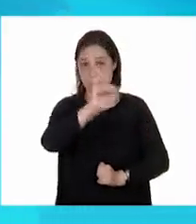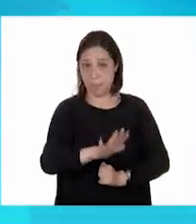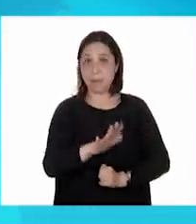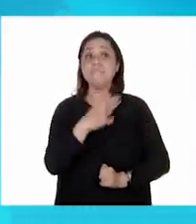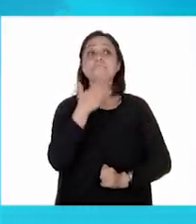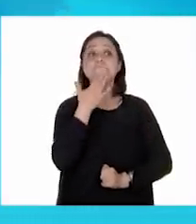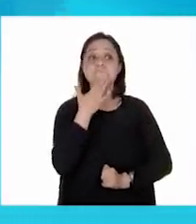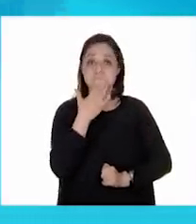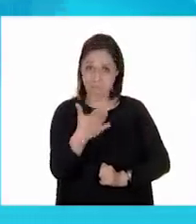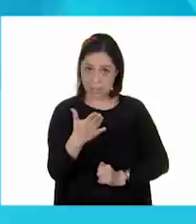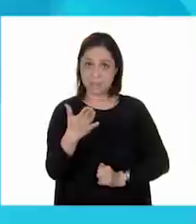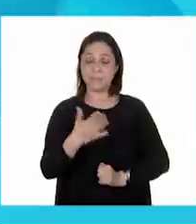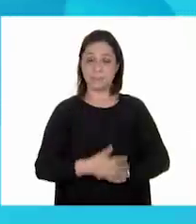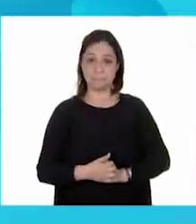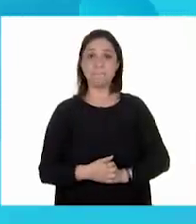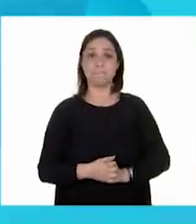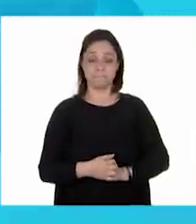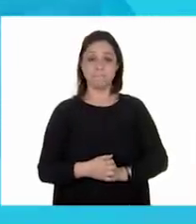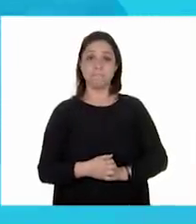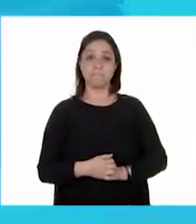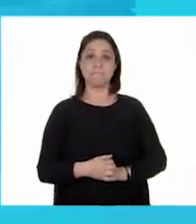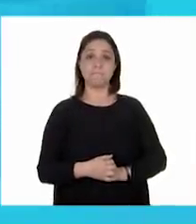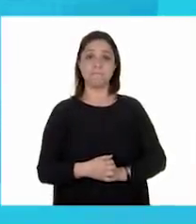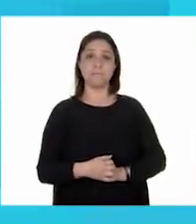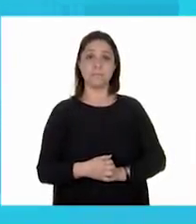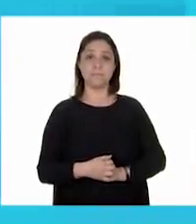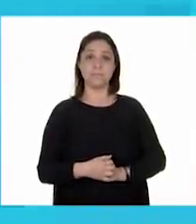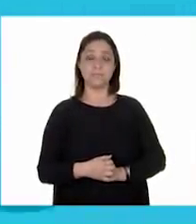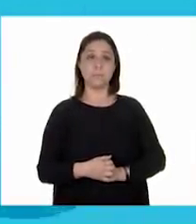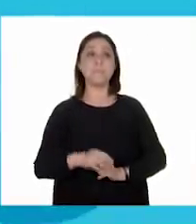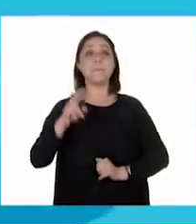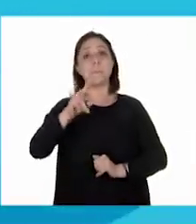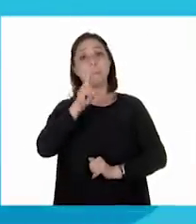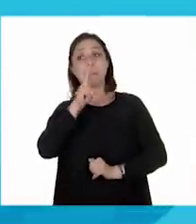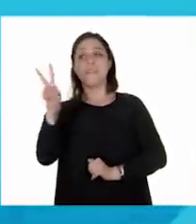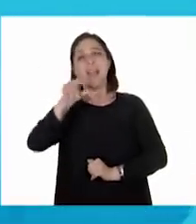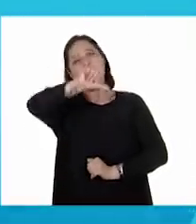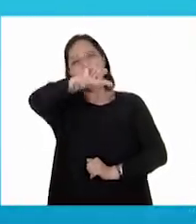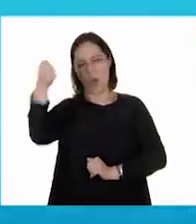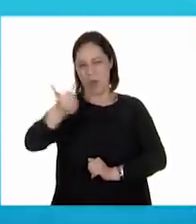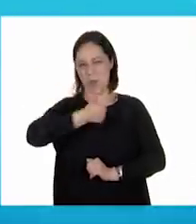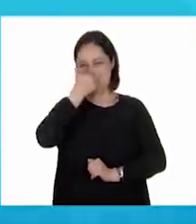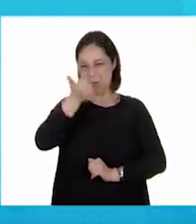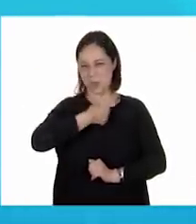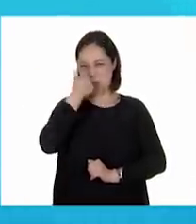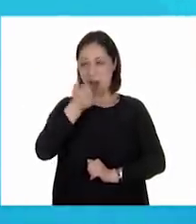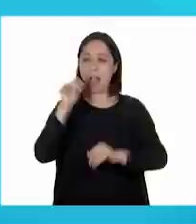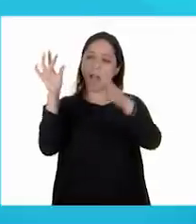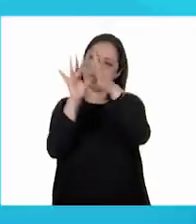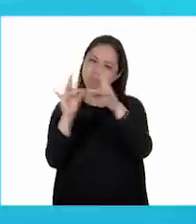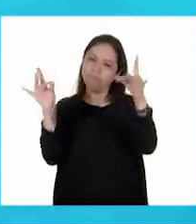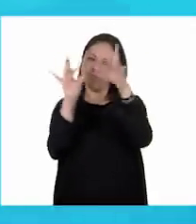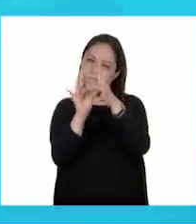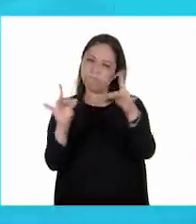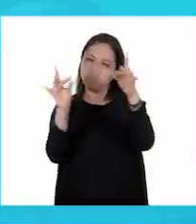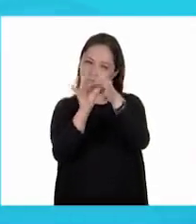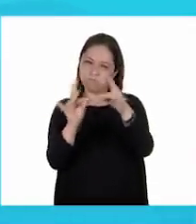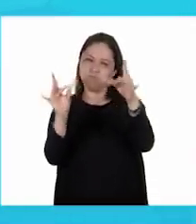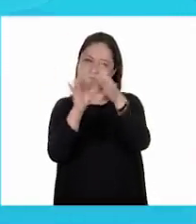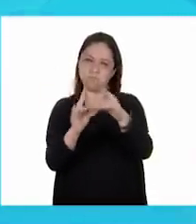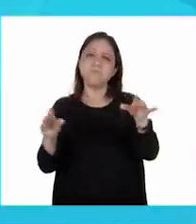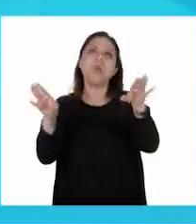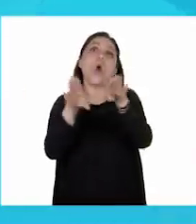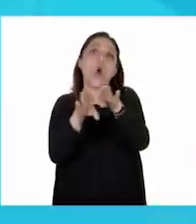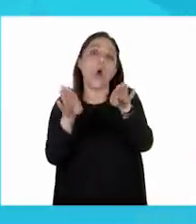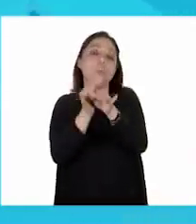Perfecto. Y vamos a... Con un compañero que nos está dando el análisis y la revisión de esta